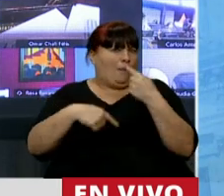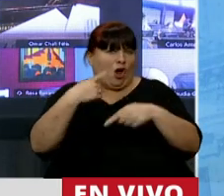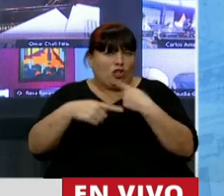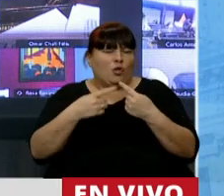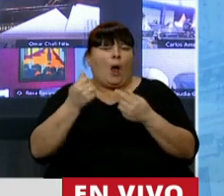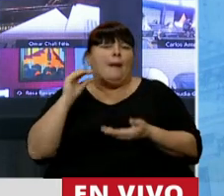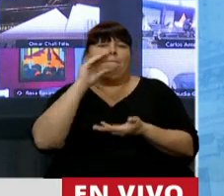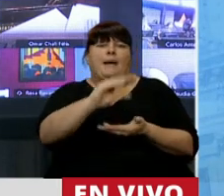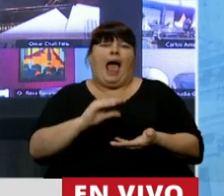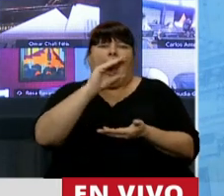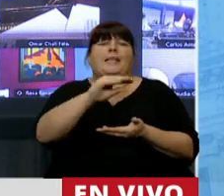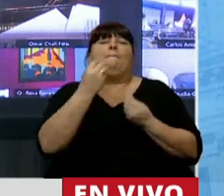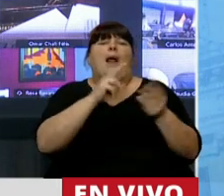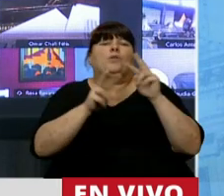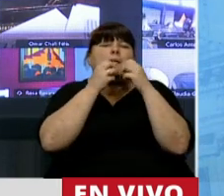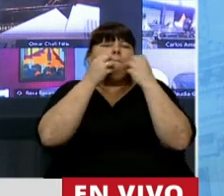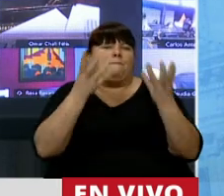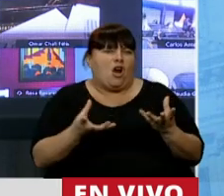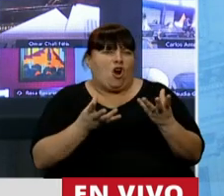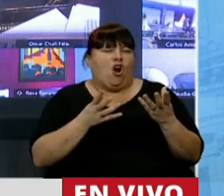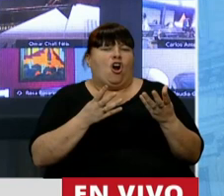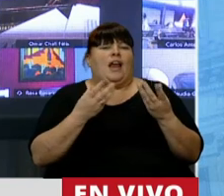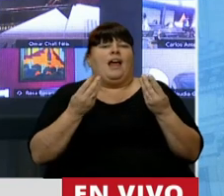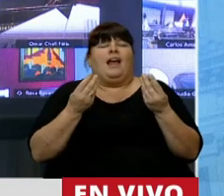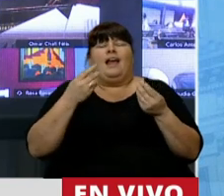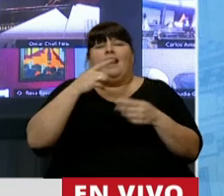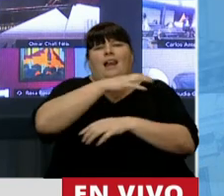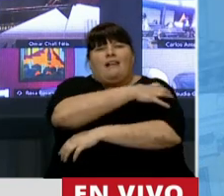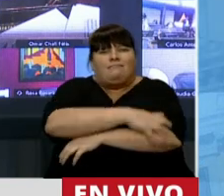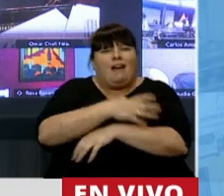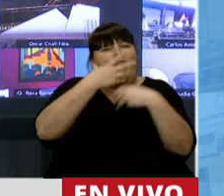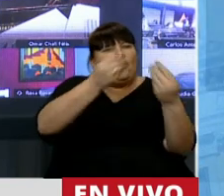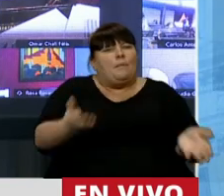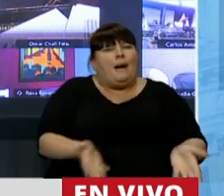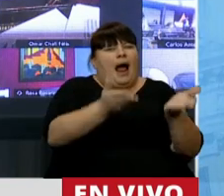destinando recursos a mejorar las condiciones de los más humildes,